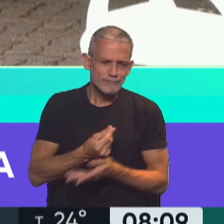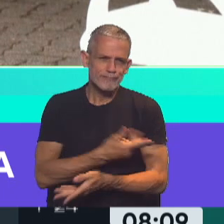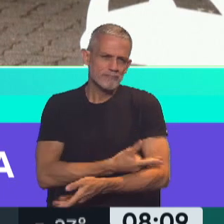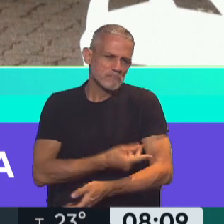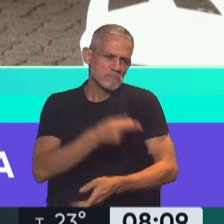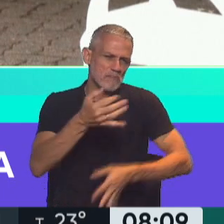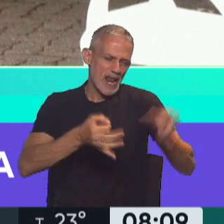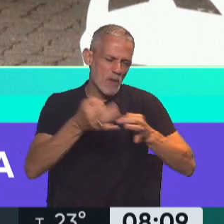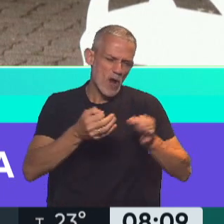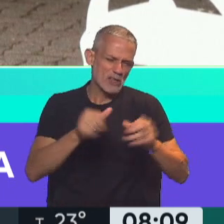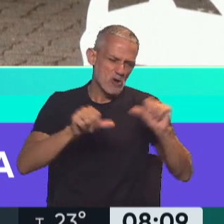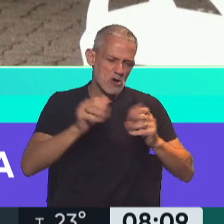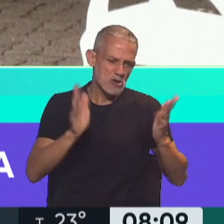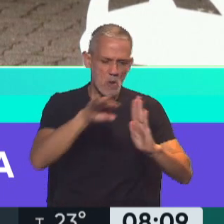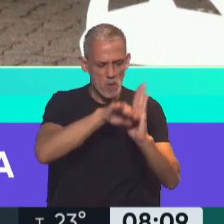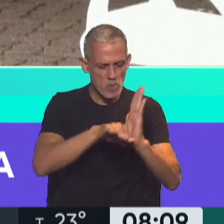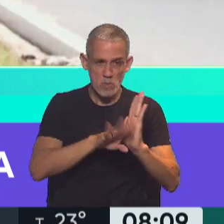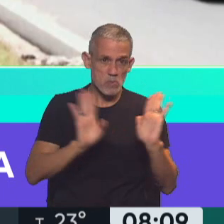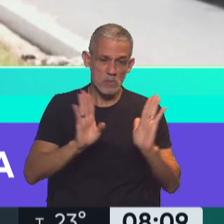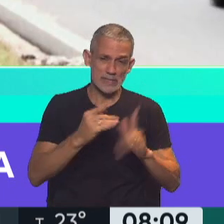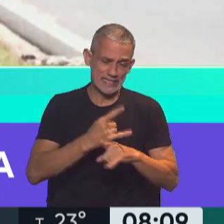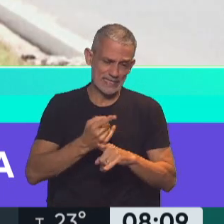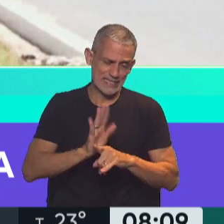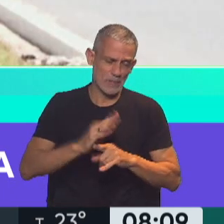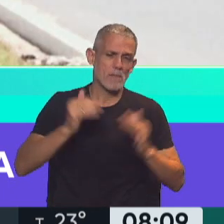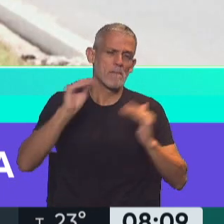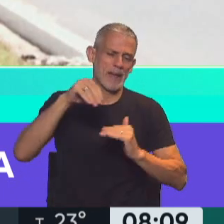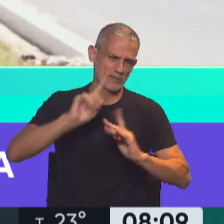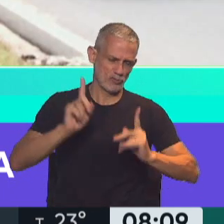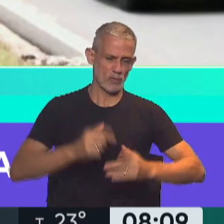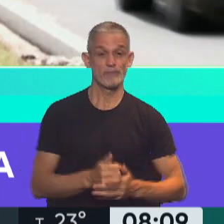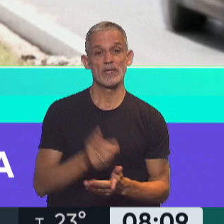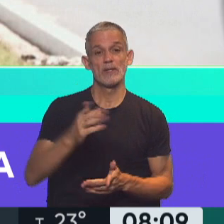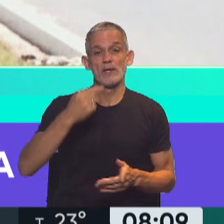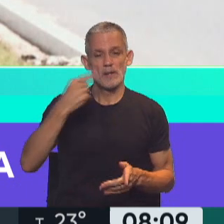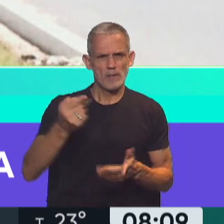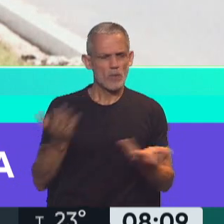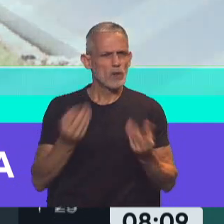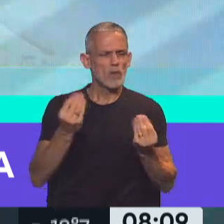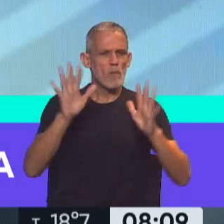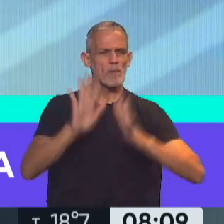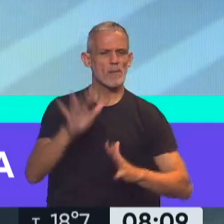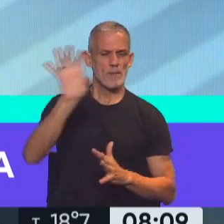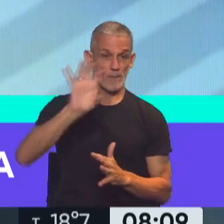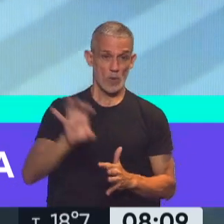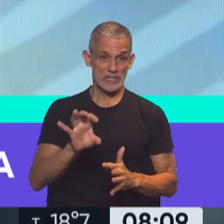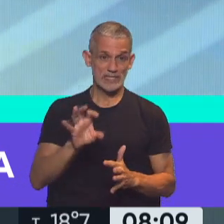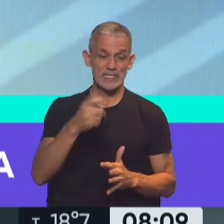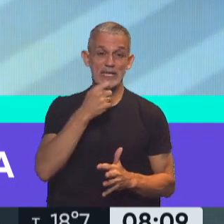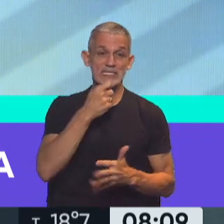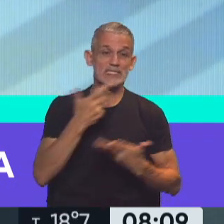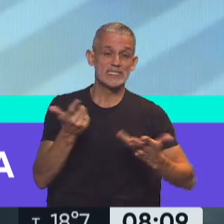pero, bueno, es todo lo que se hace en estos casos, ¿no? Viceministra, ¿cómo se prepara la provincia para